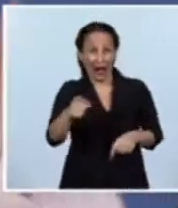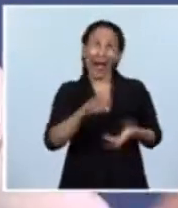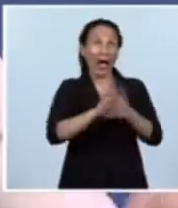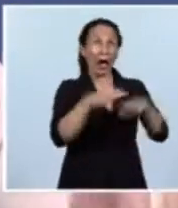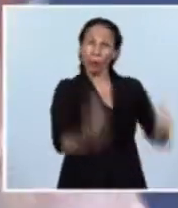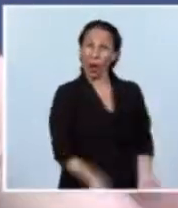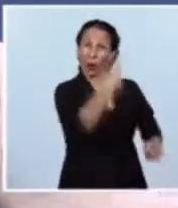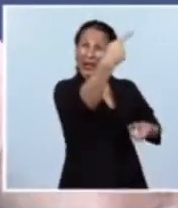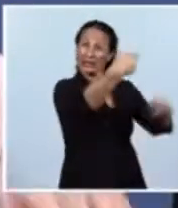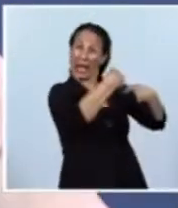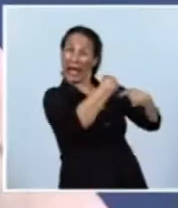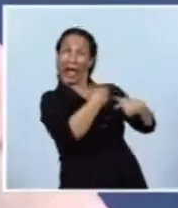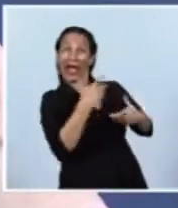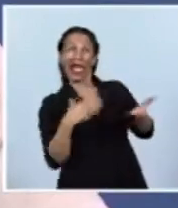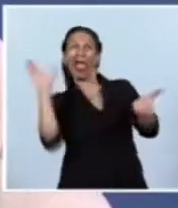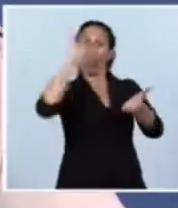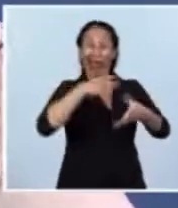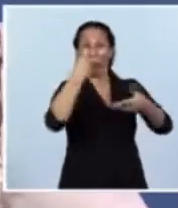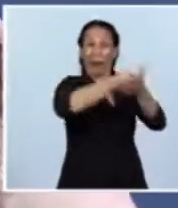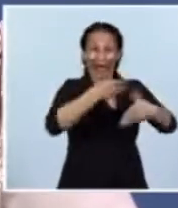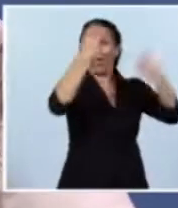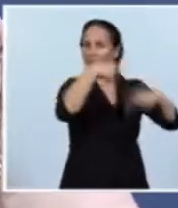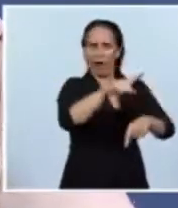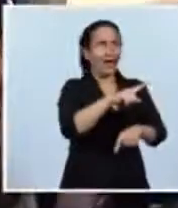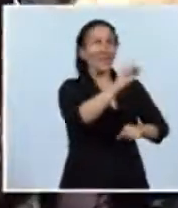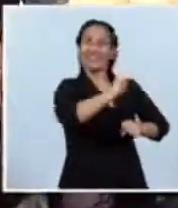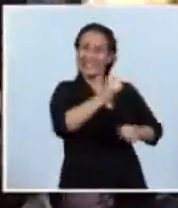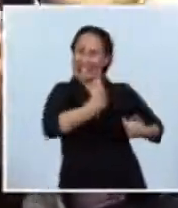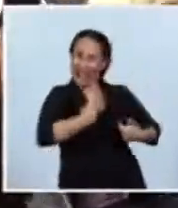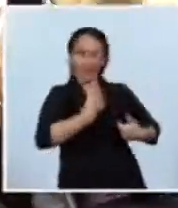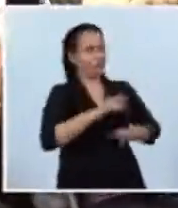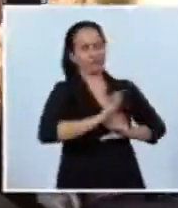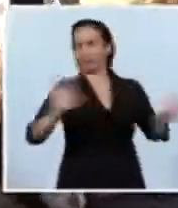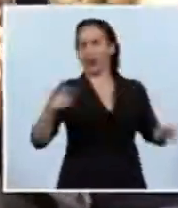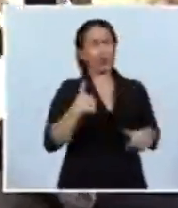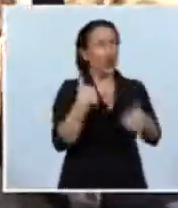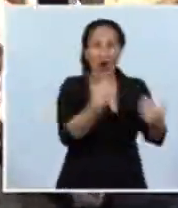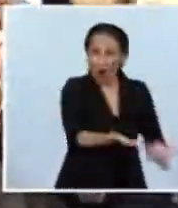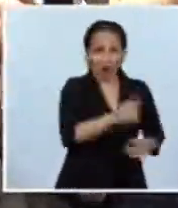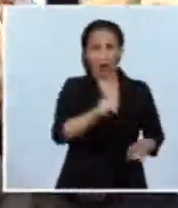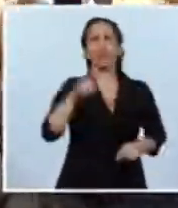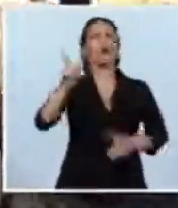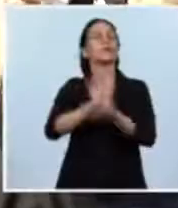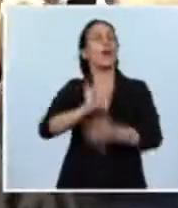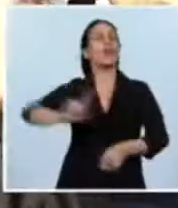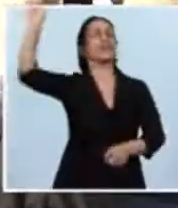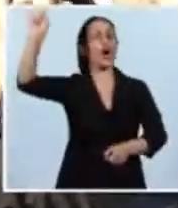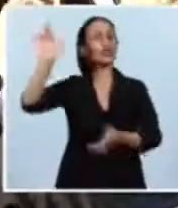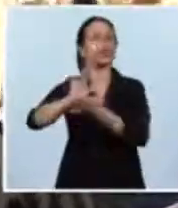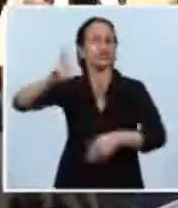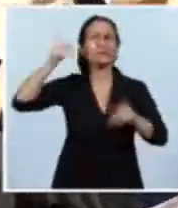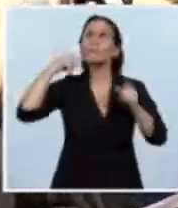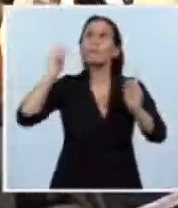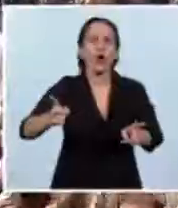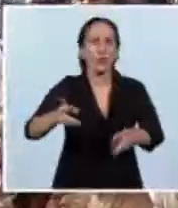internacional y la estafa internacional, eso no se honra, eso lo prohíbe Dios, lo